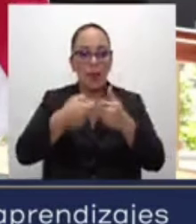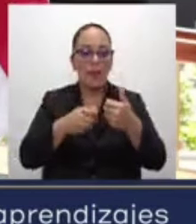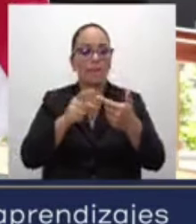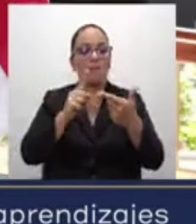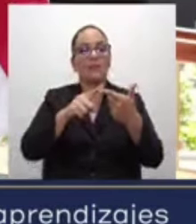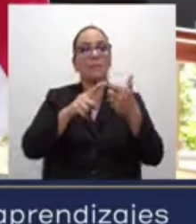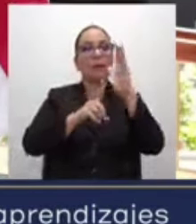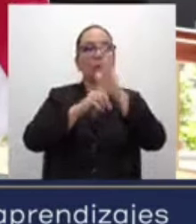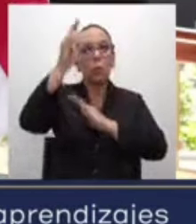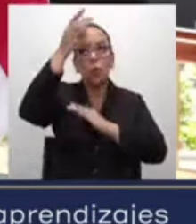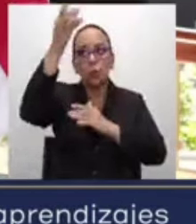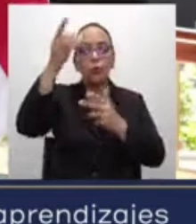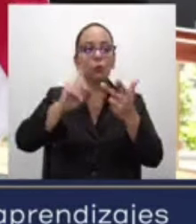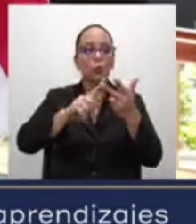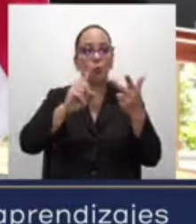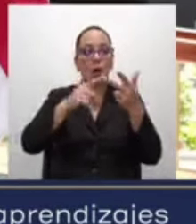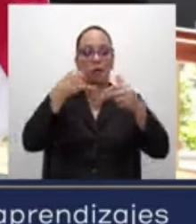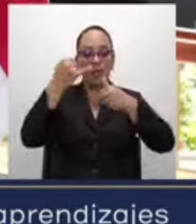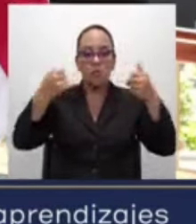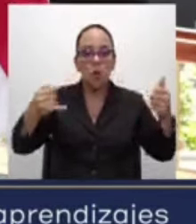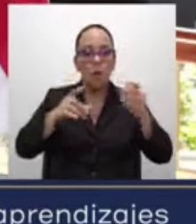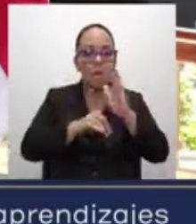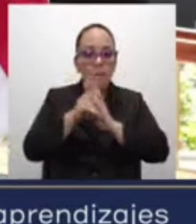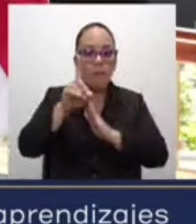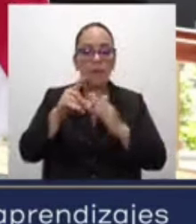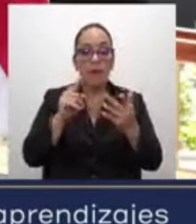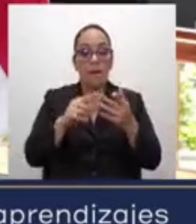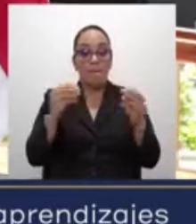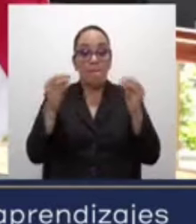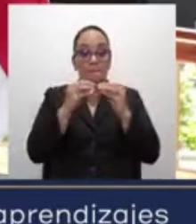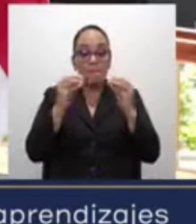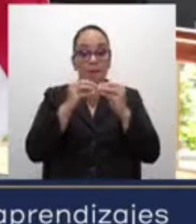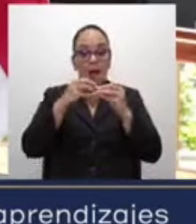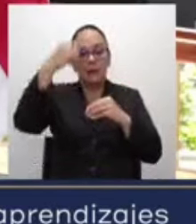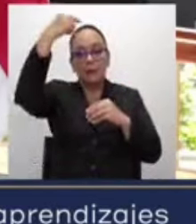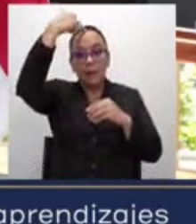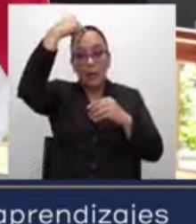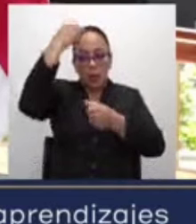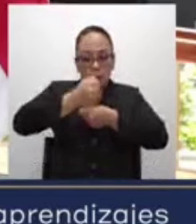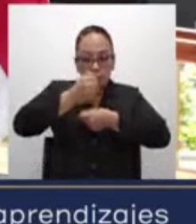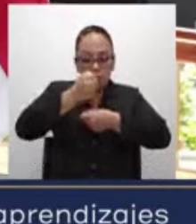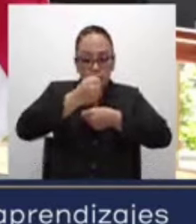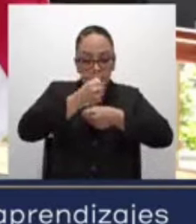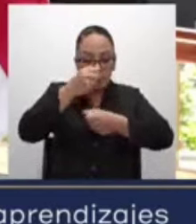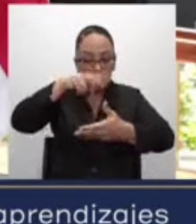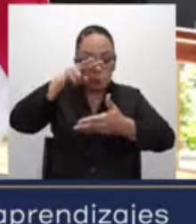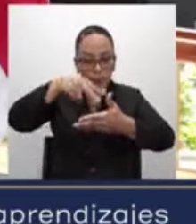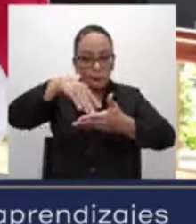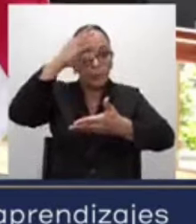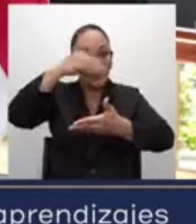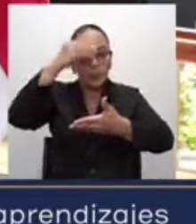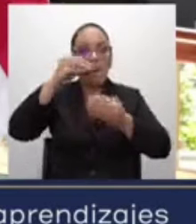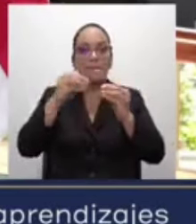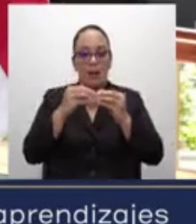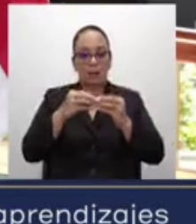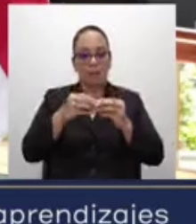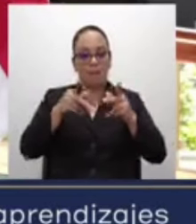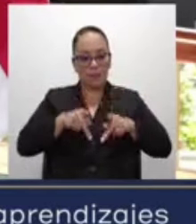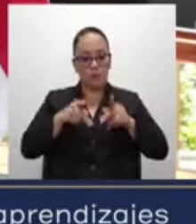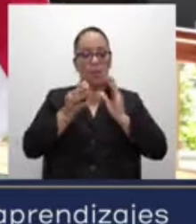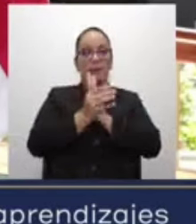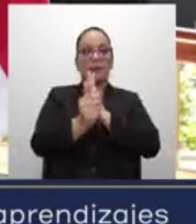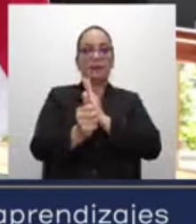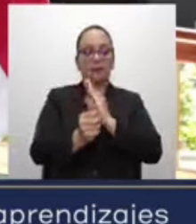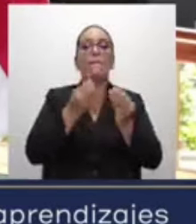desarrollar el idioma. Y entre más programado usted es el cerebro, más productivo es usted. Y entre